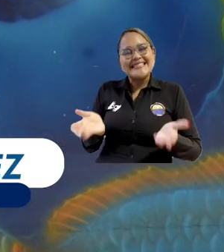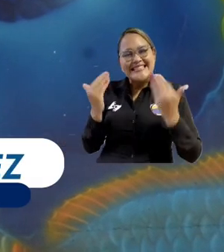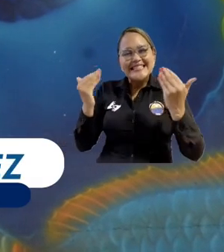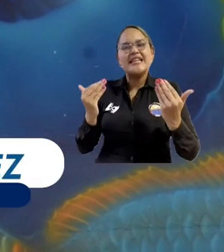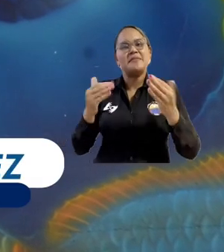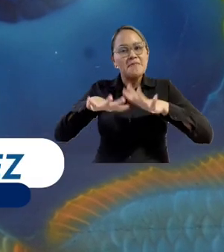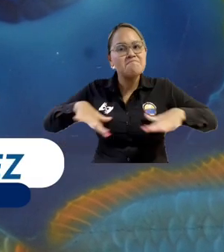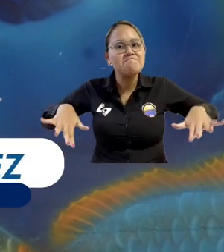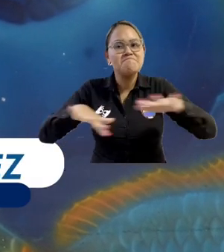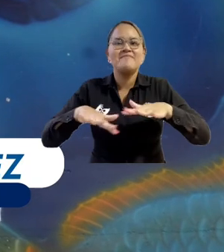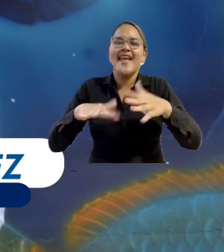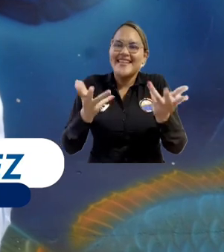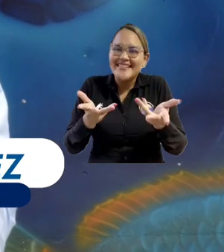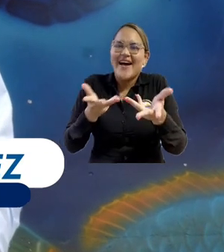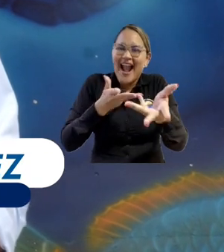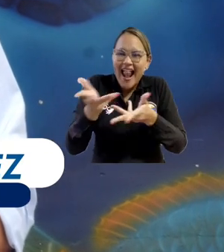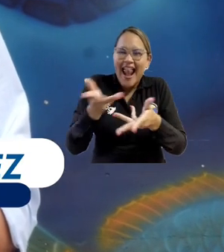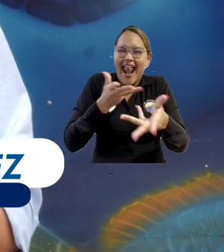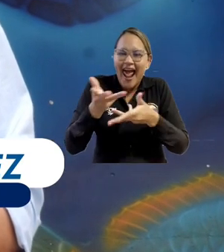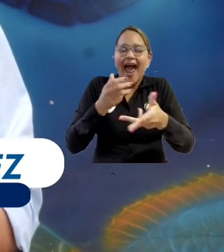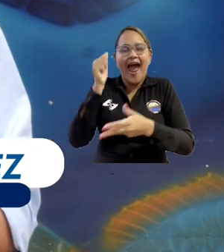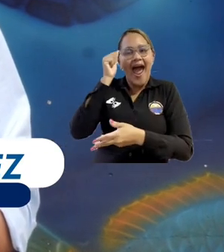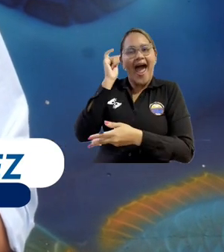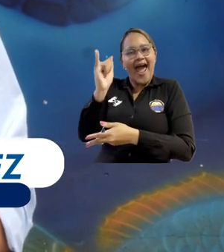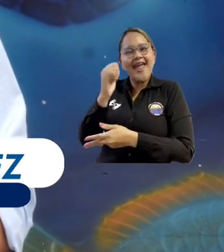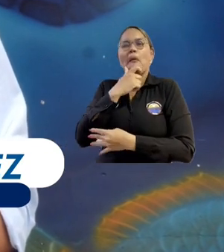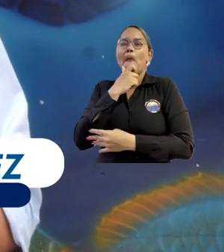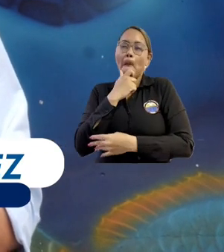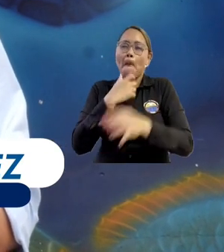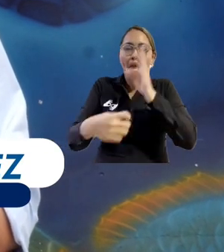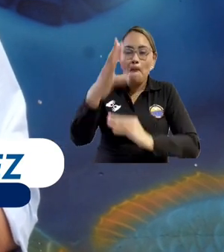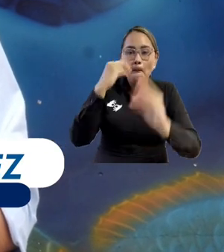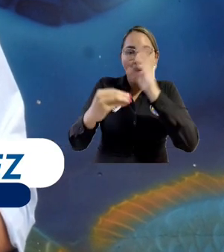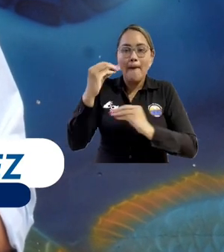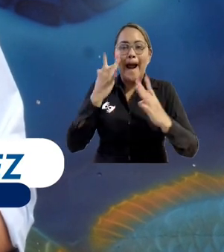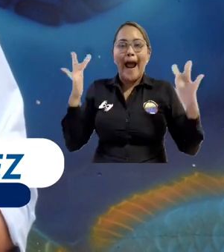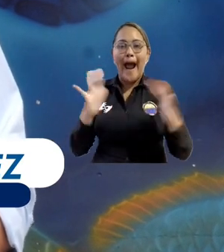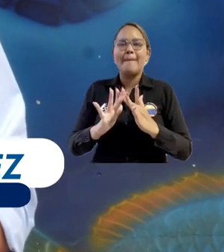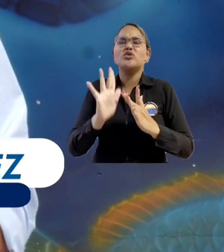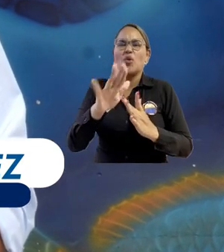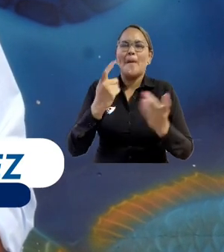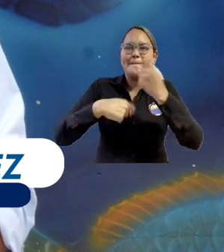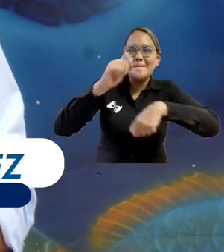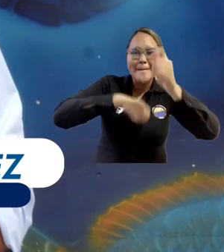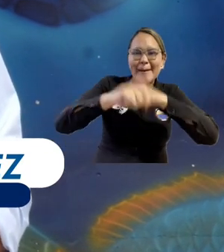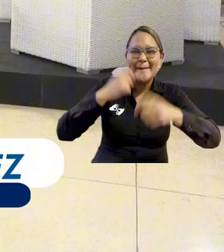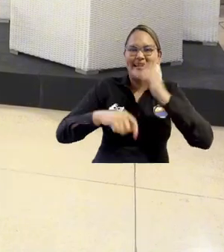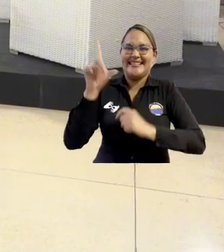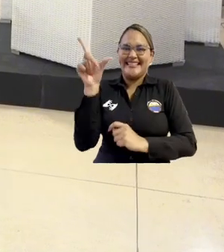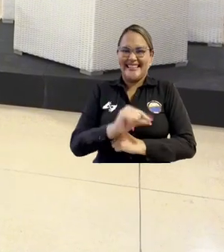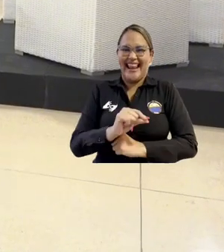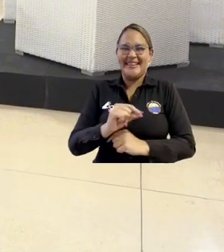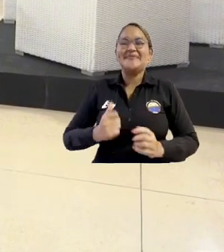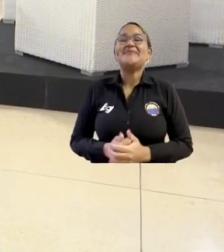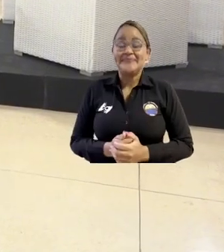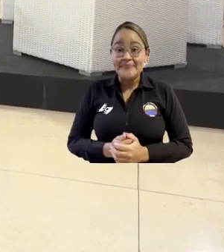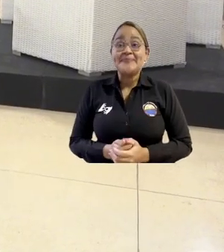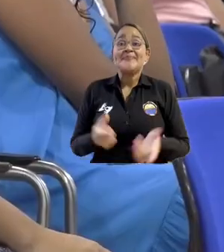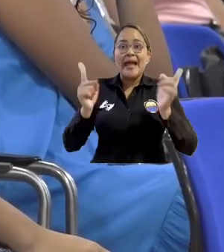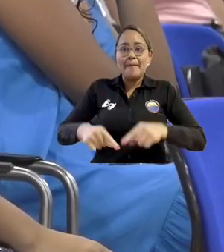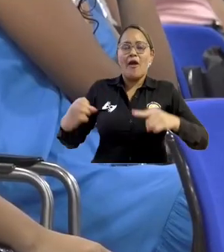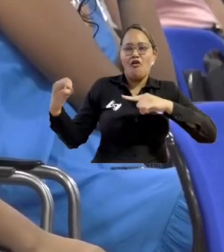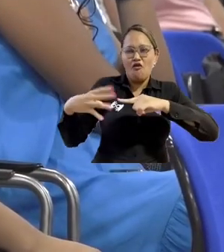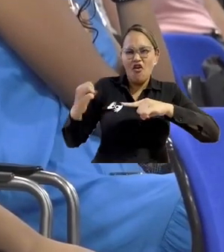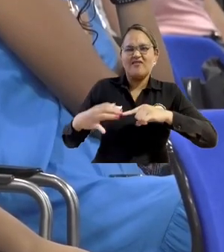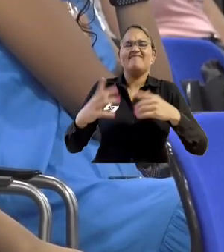para los estudiantes conocer estos nuevos métodos de inteligencia artificial y más que todo en el marketing digital. El segundo foro nacional